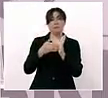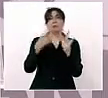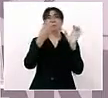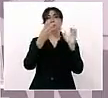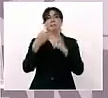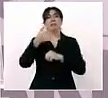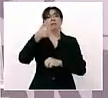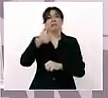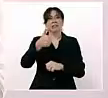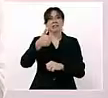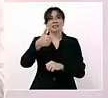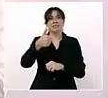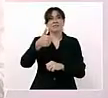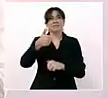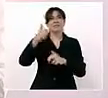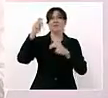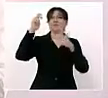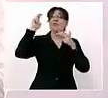la huelga de Calanea